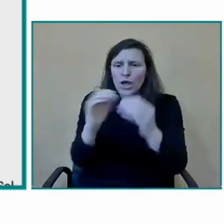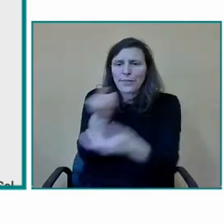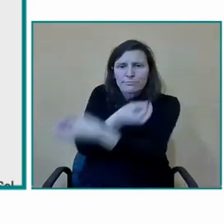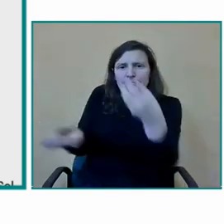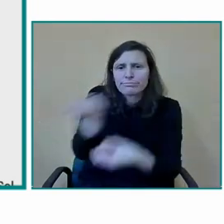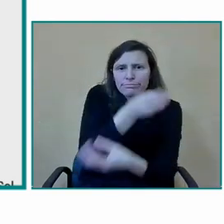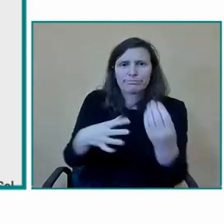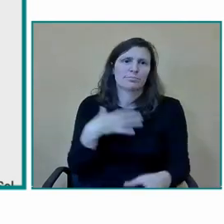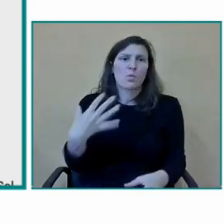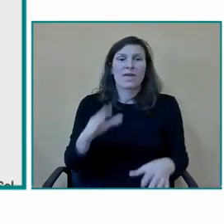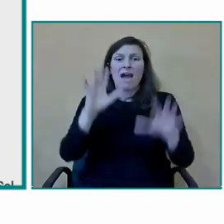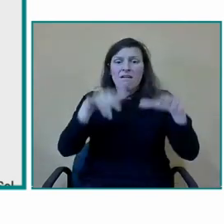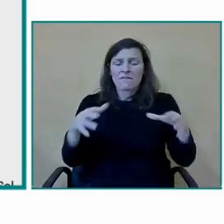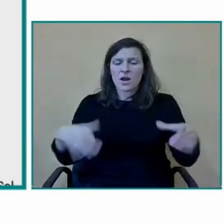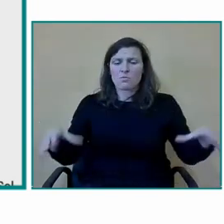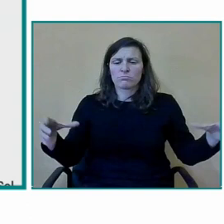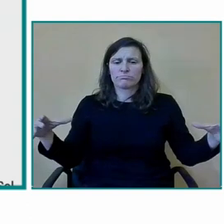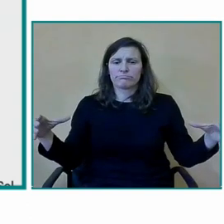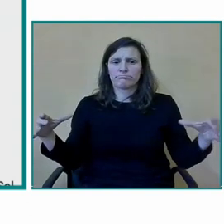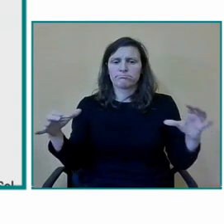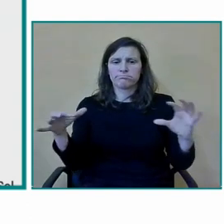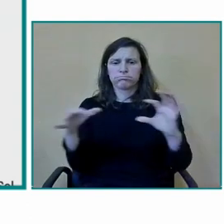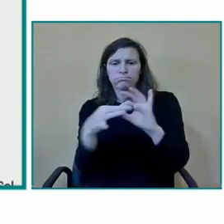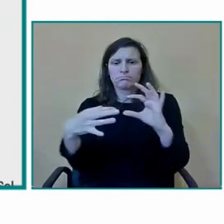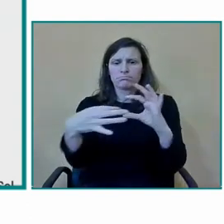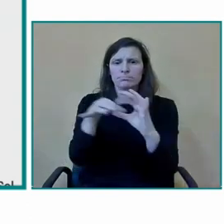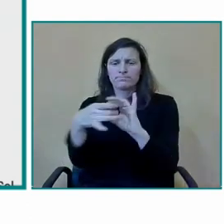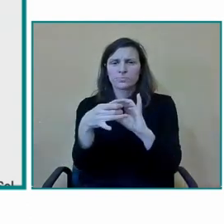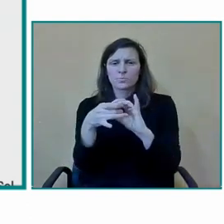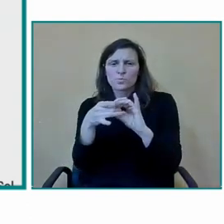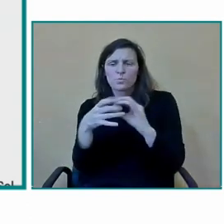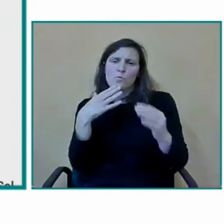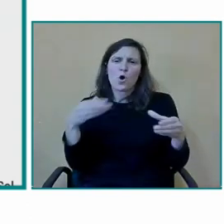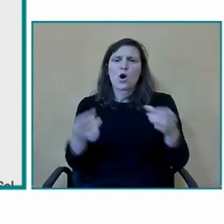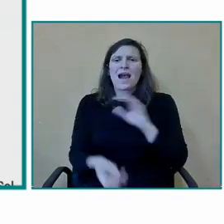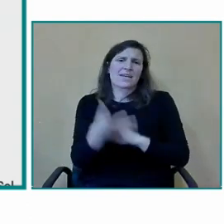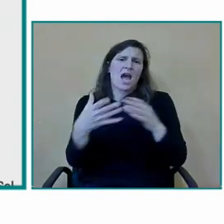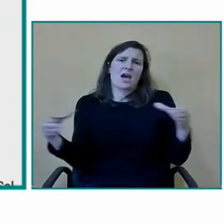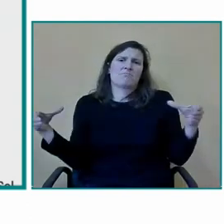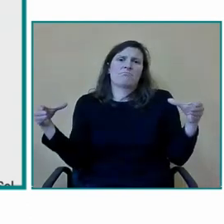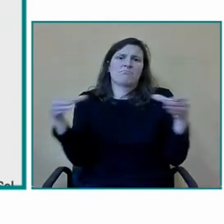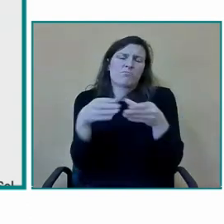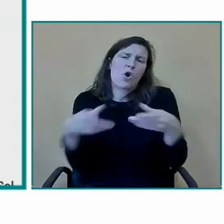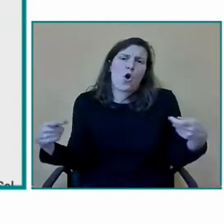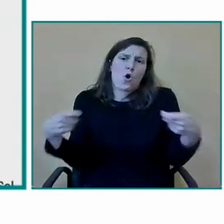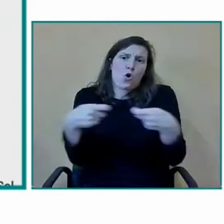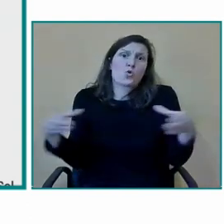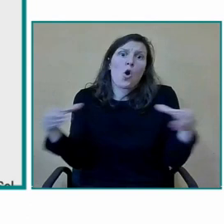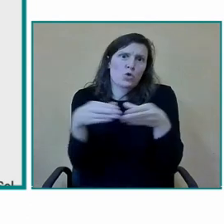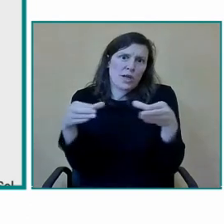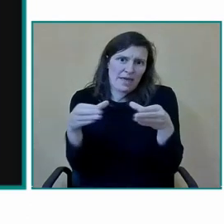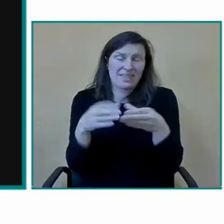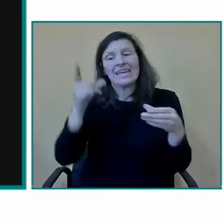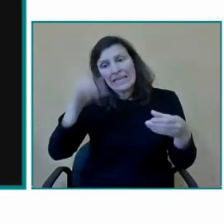llamamos pues la comunidad de cualquier colegio en la que también obviamente incluimos las